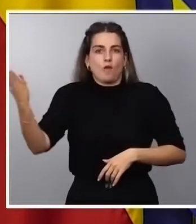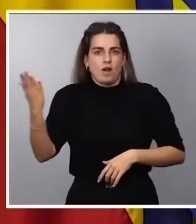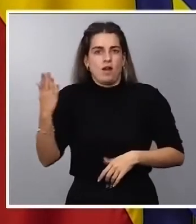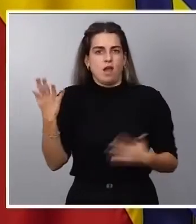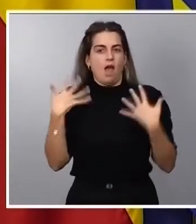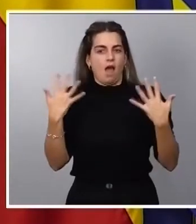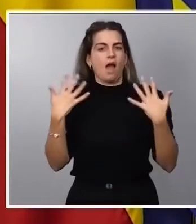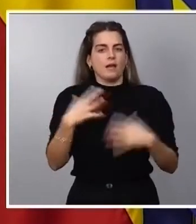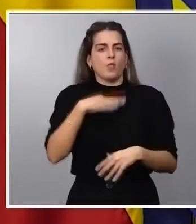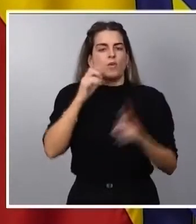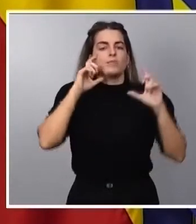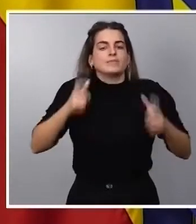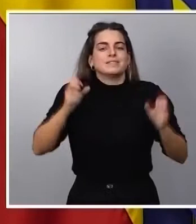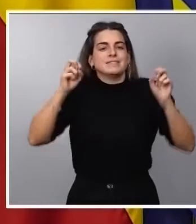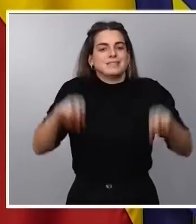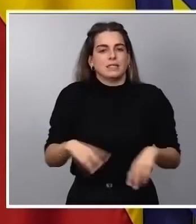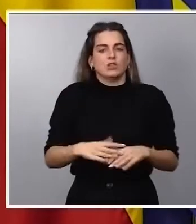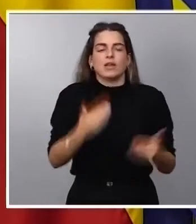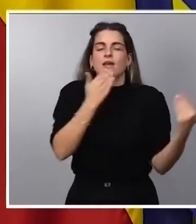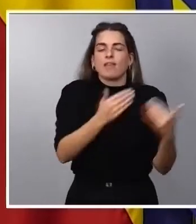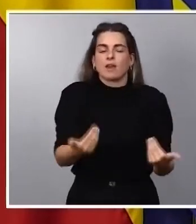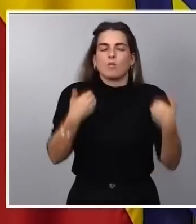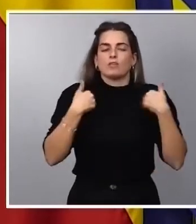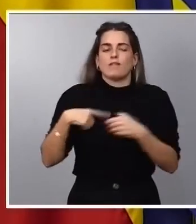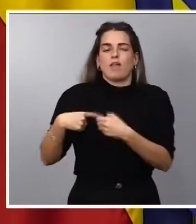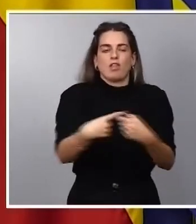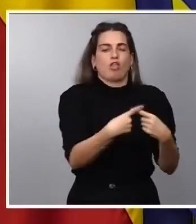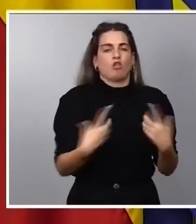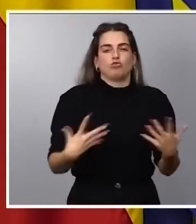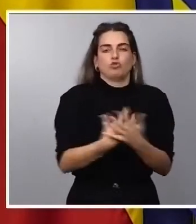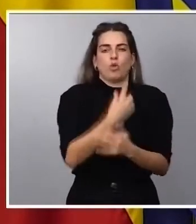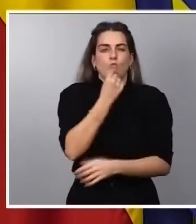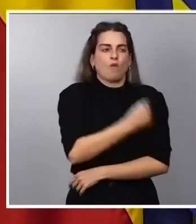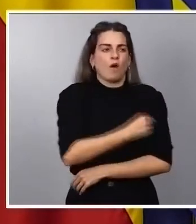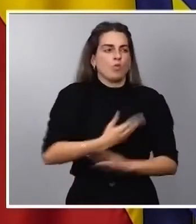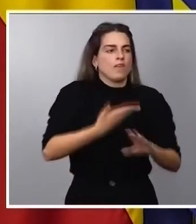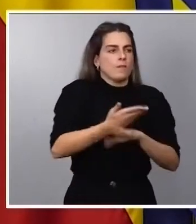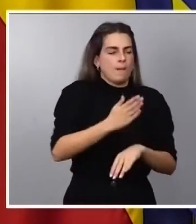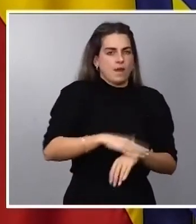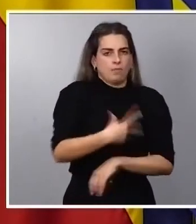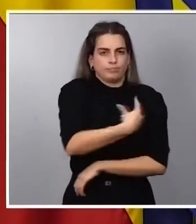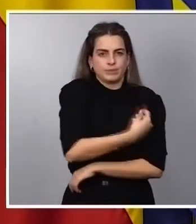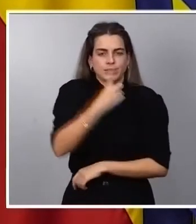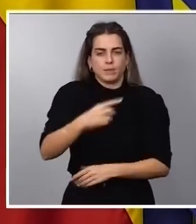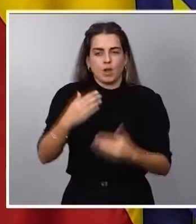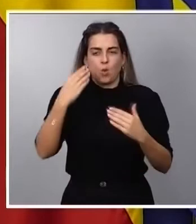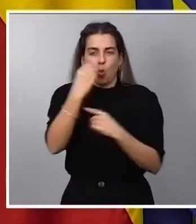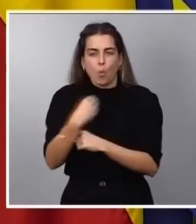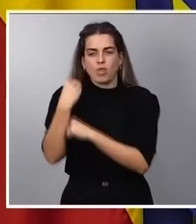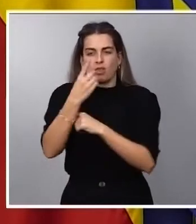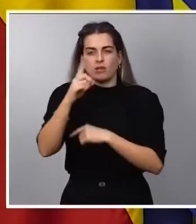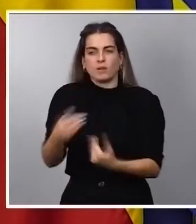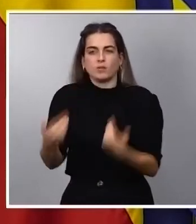gracias a la responsabilidad de todos en el ejercicio de vacunación, en el ejercicio de cuidado y también en la responsabilidad de estas medidas